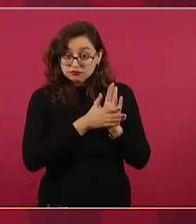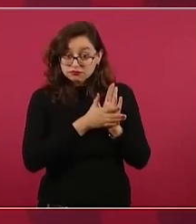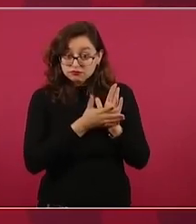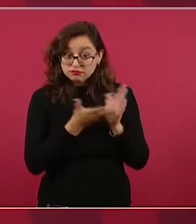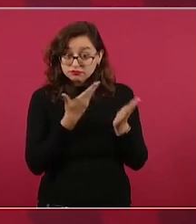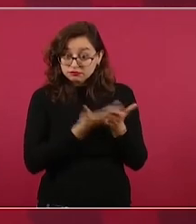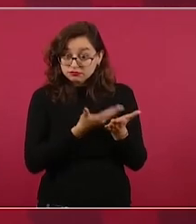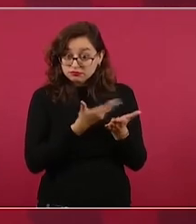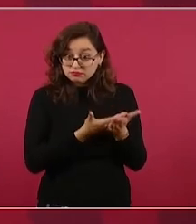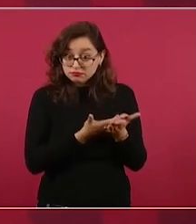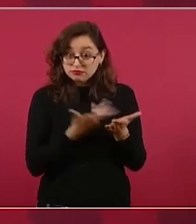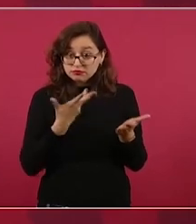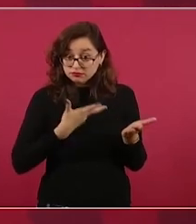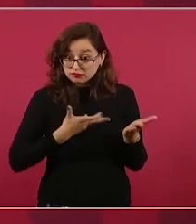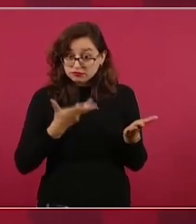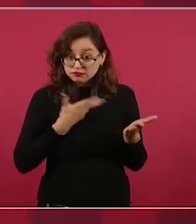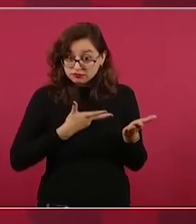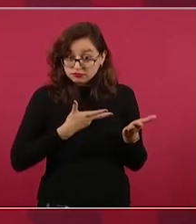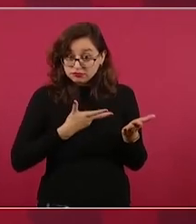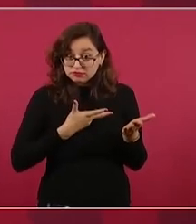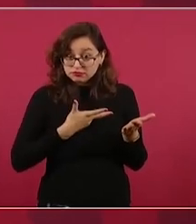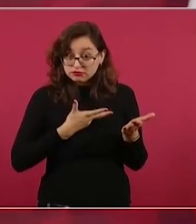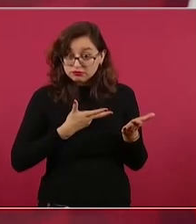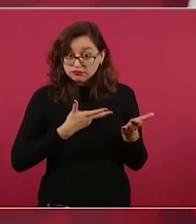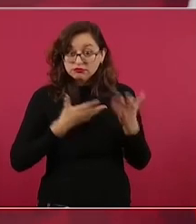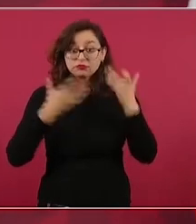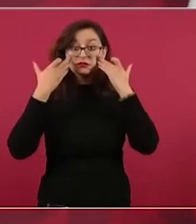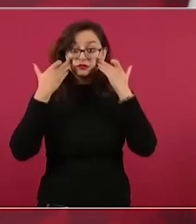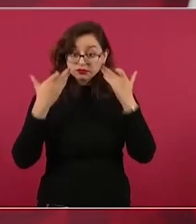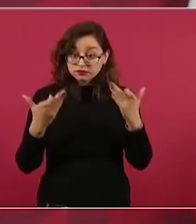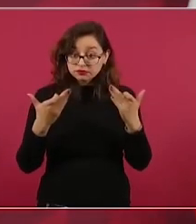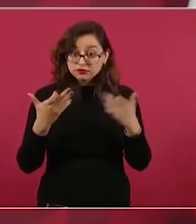y testigos